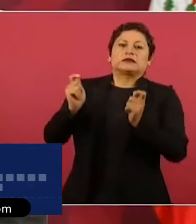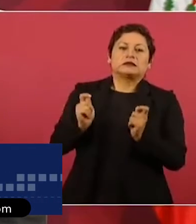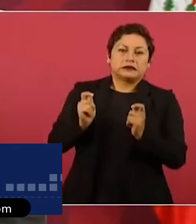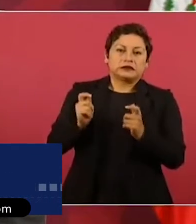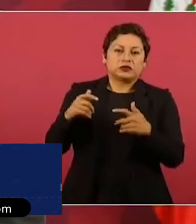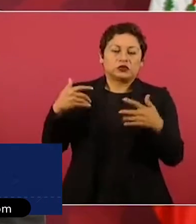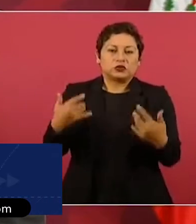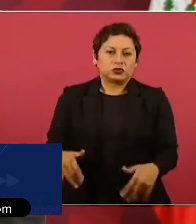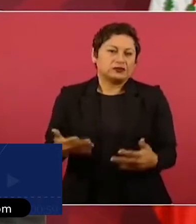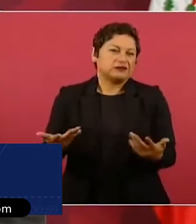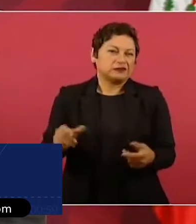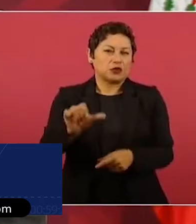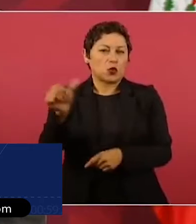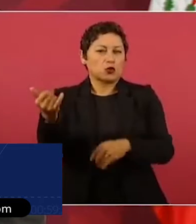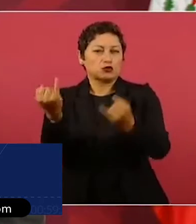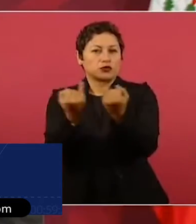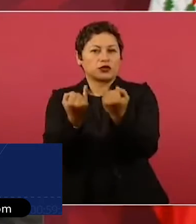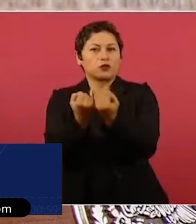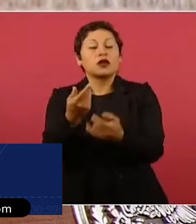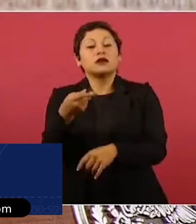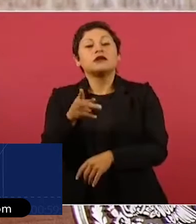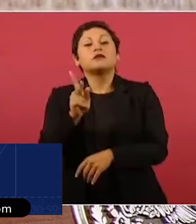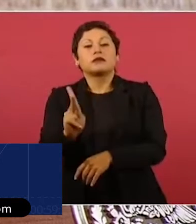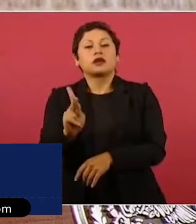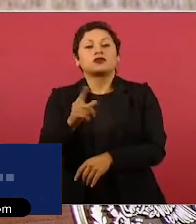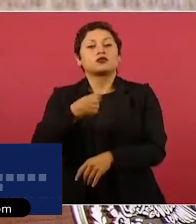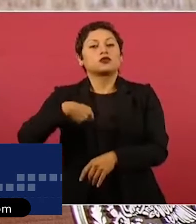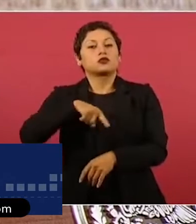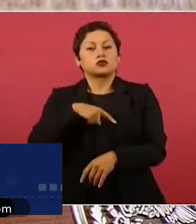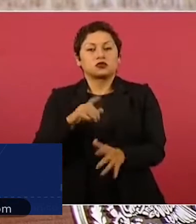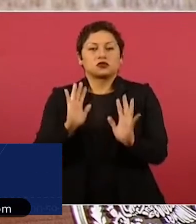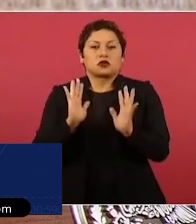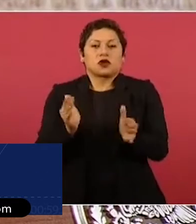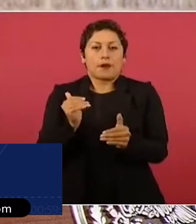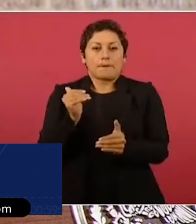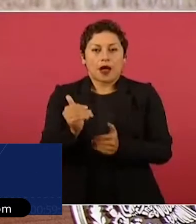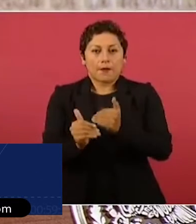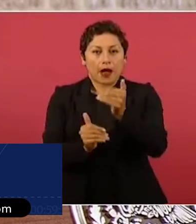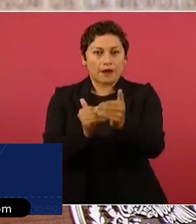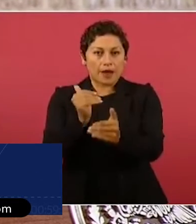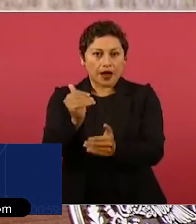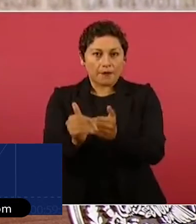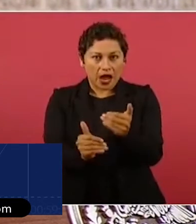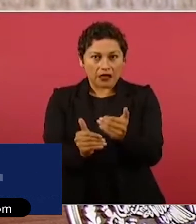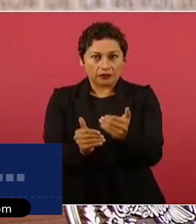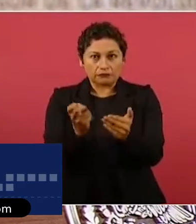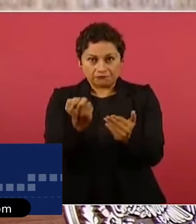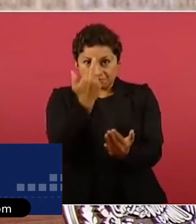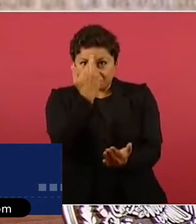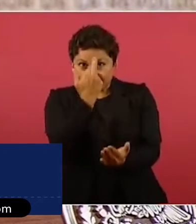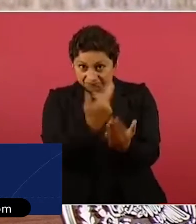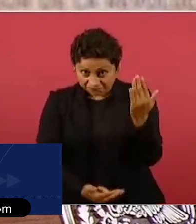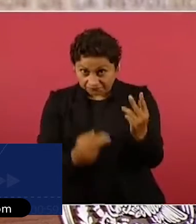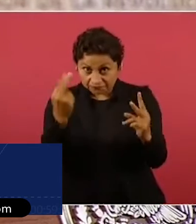ya enfrentando este delito que